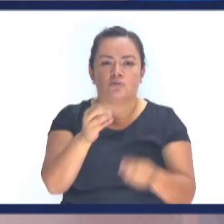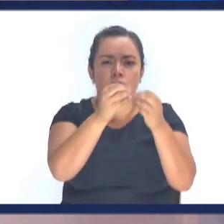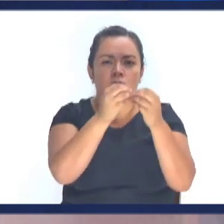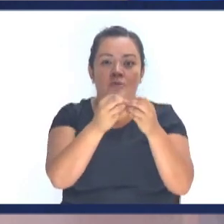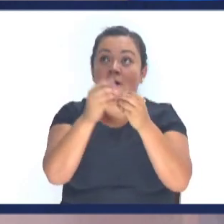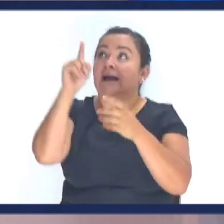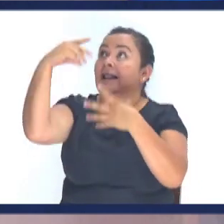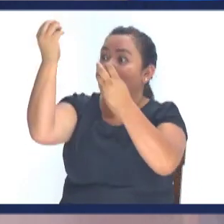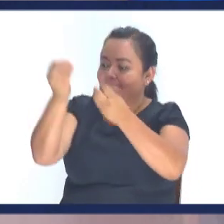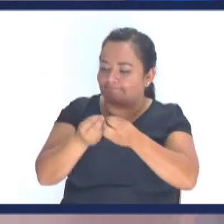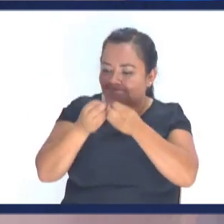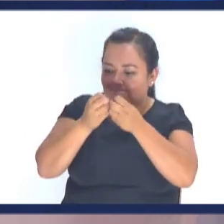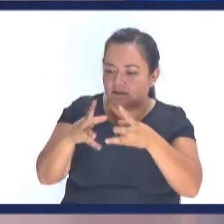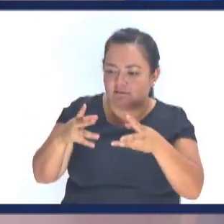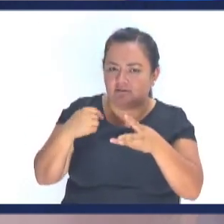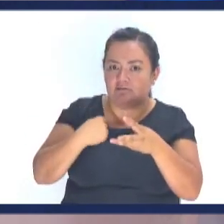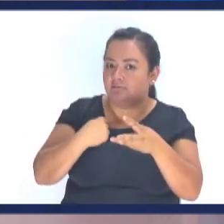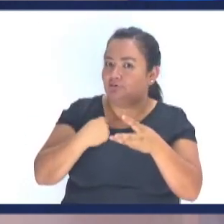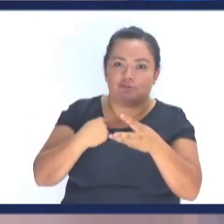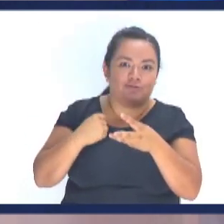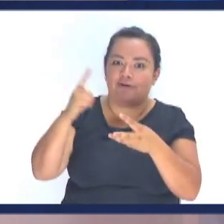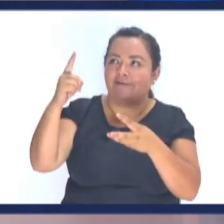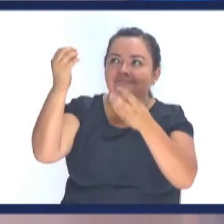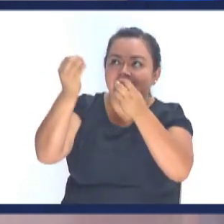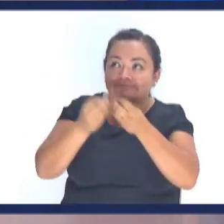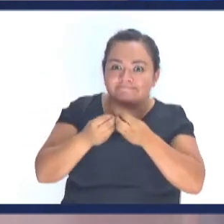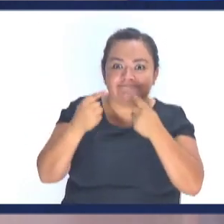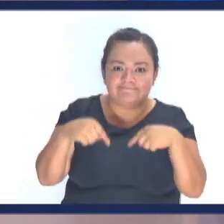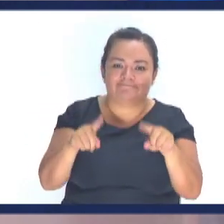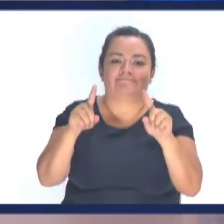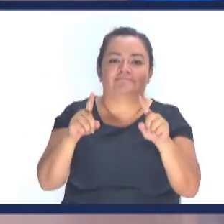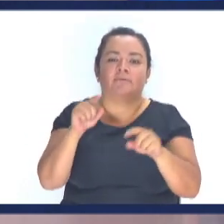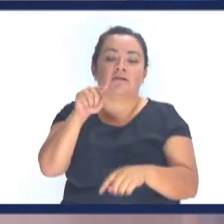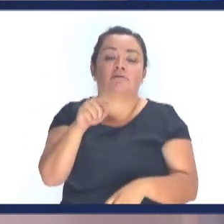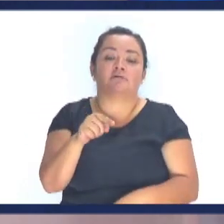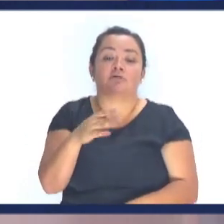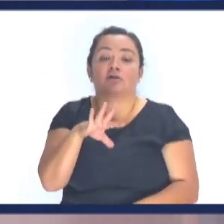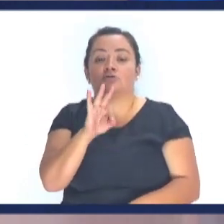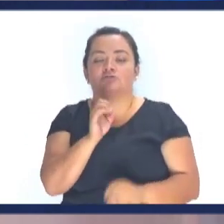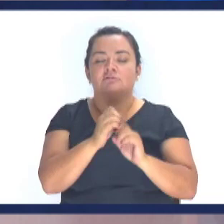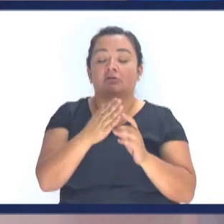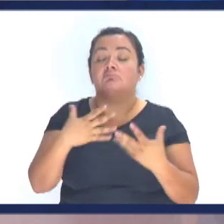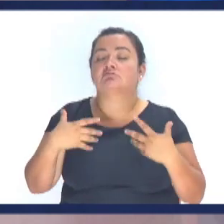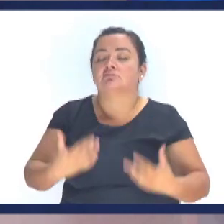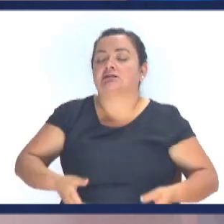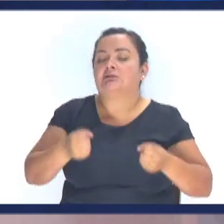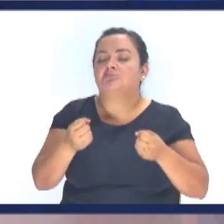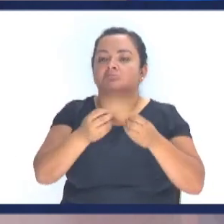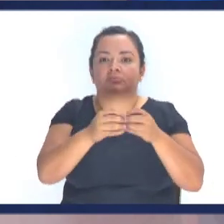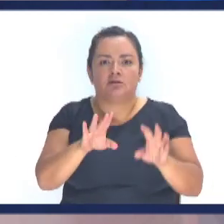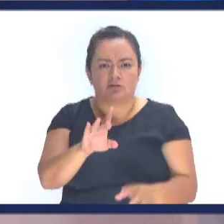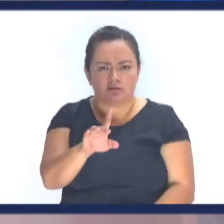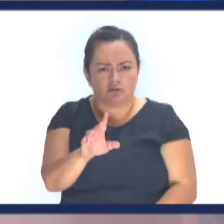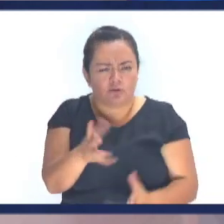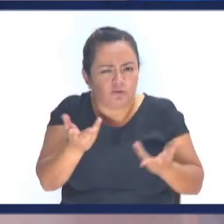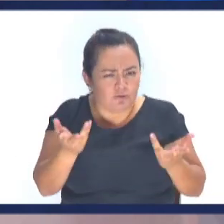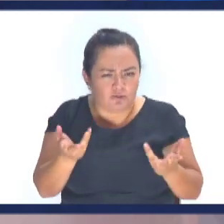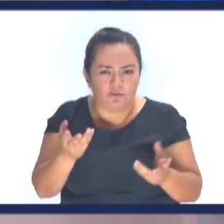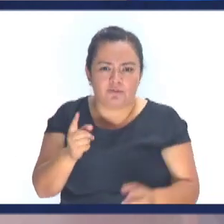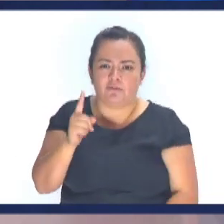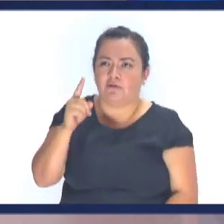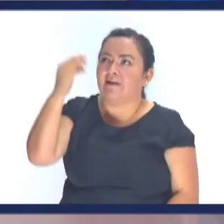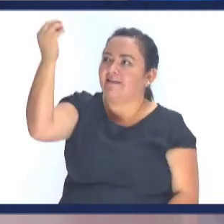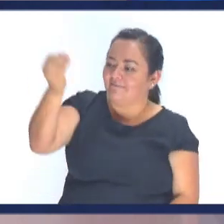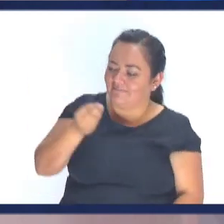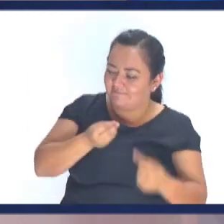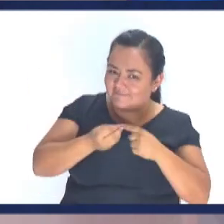algo Que el te regaló Si el no cambia? A ver Te hago la pregunta Por aquellos socados Que andan perdiendo La salvación Cada 15 días ¿Cómo vas